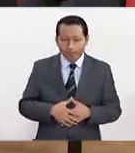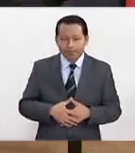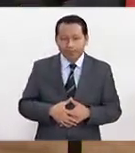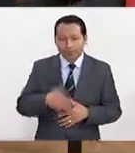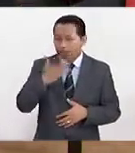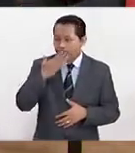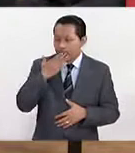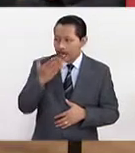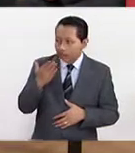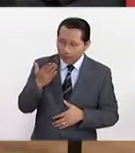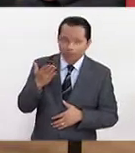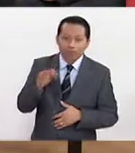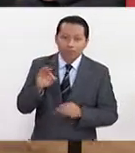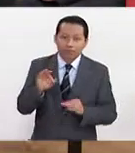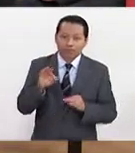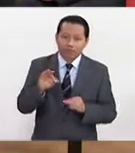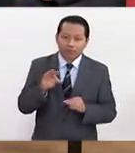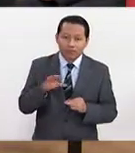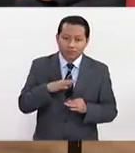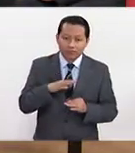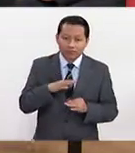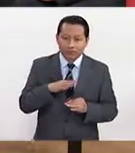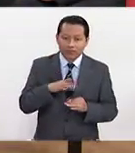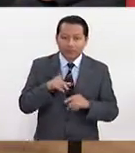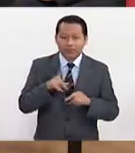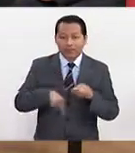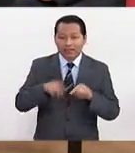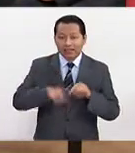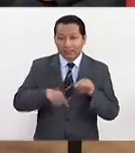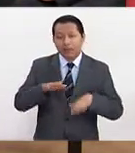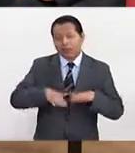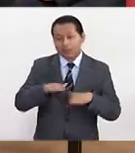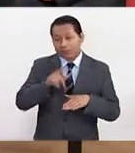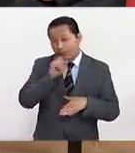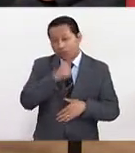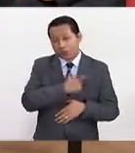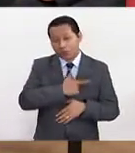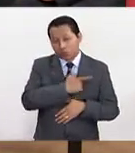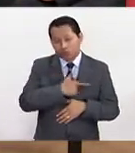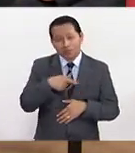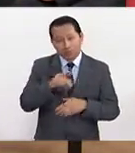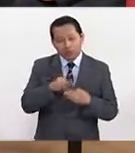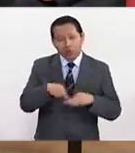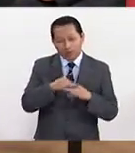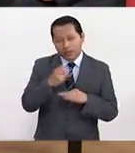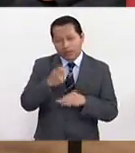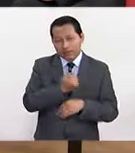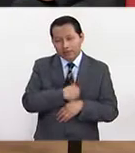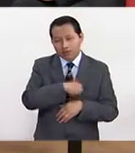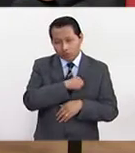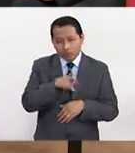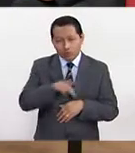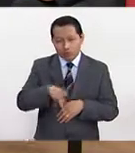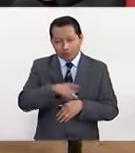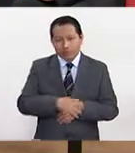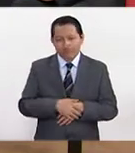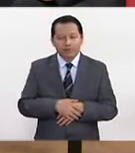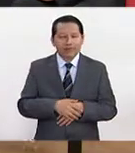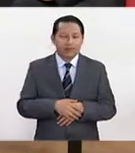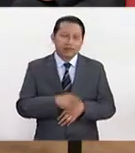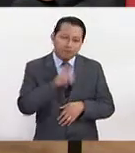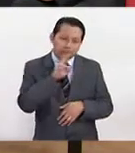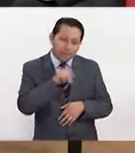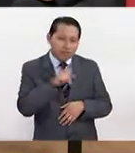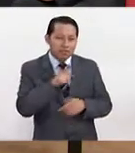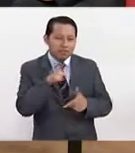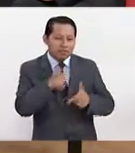Bueno, pues nos quita a veces lo que más nos gusta, pero es muy importante para la salud pública. Es más vale